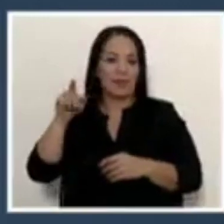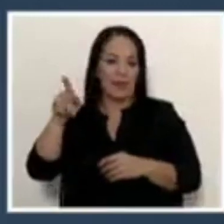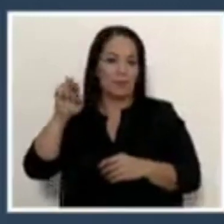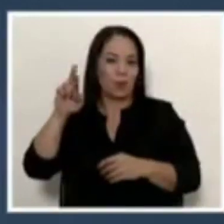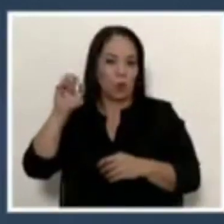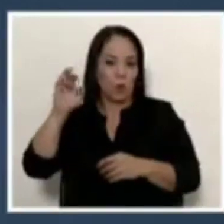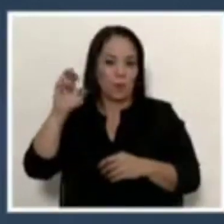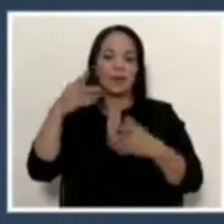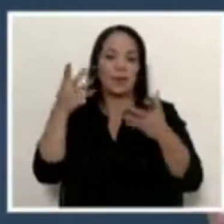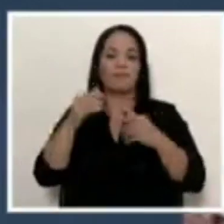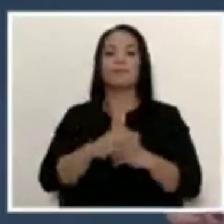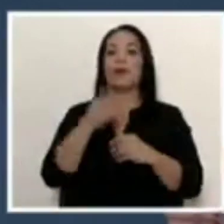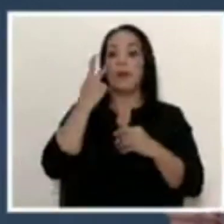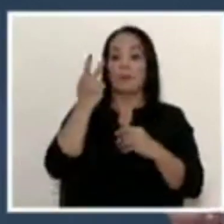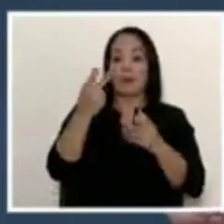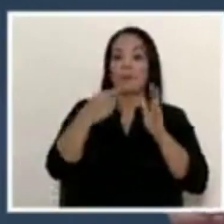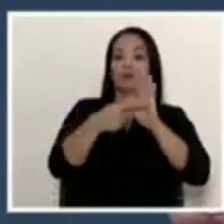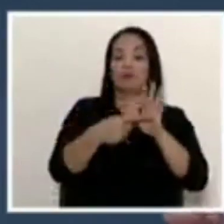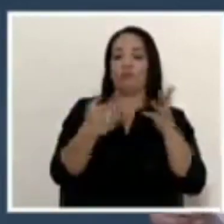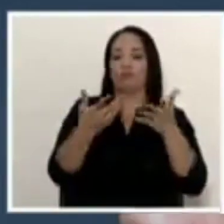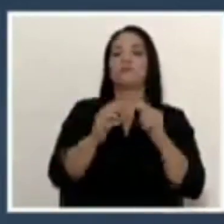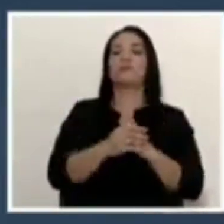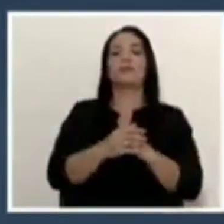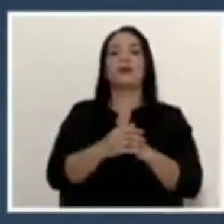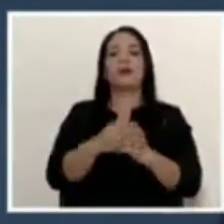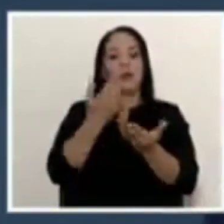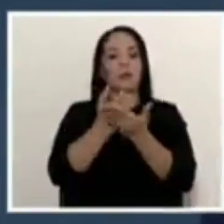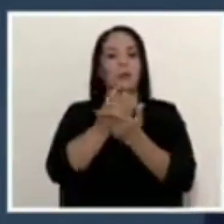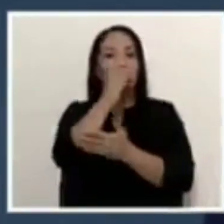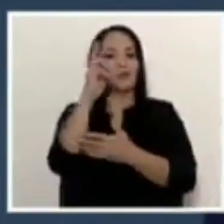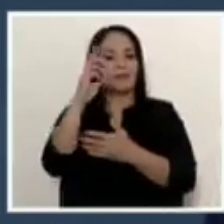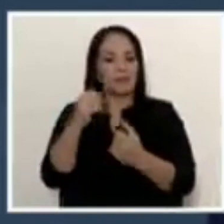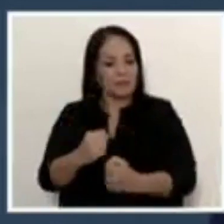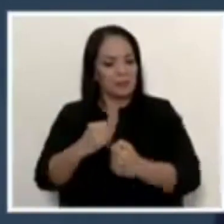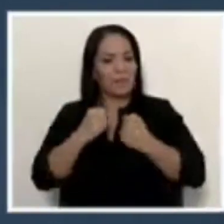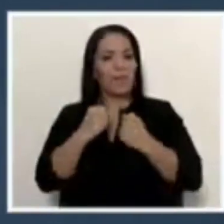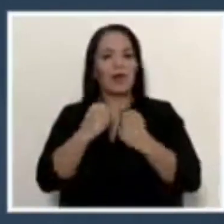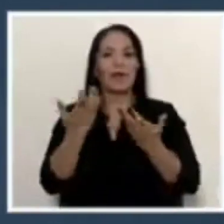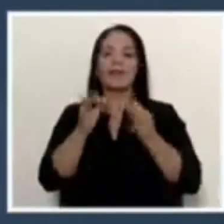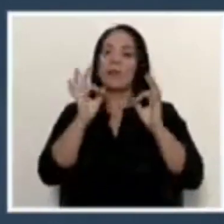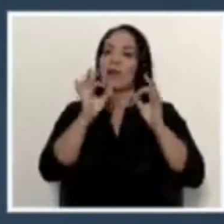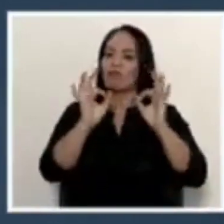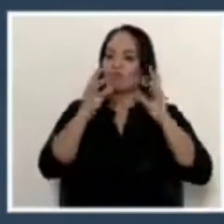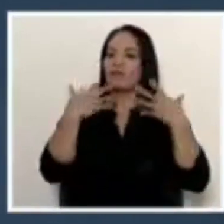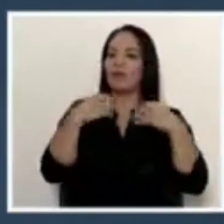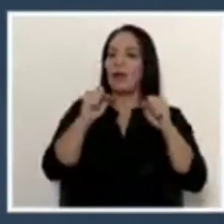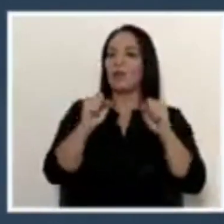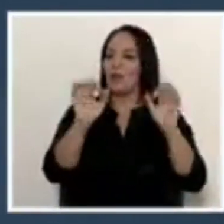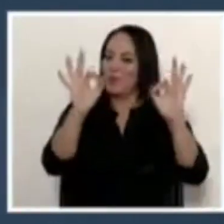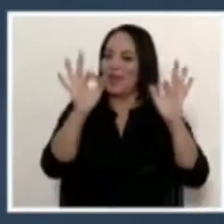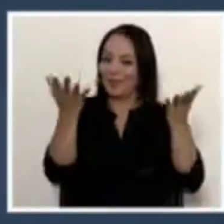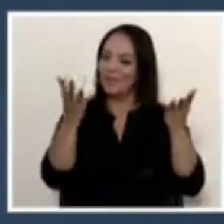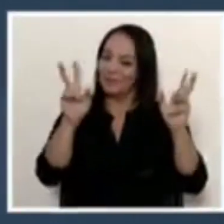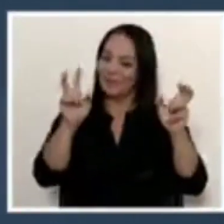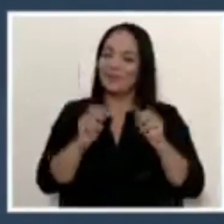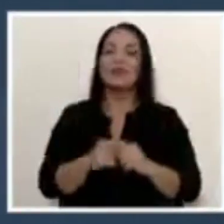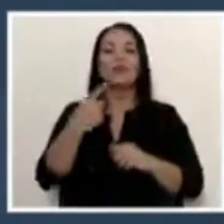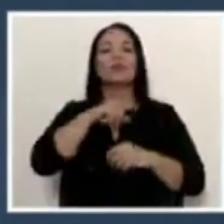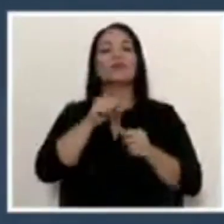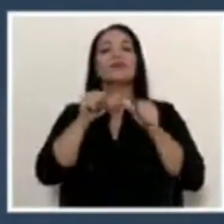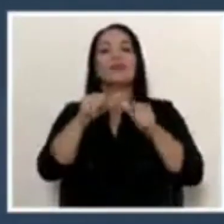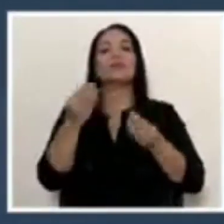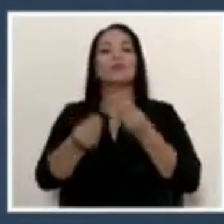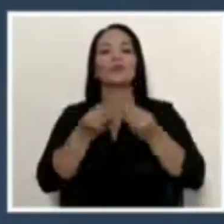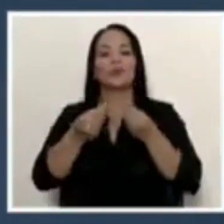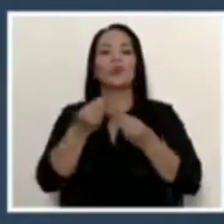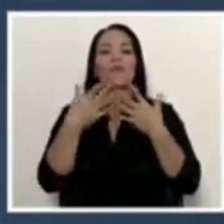señal de que la economía costarricense está vigorosa, está en buen estado de salud y seguimos generando confianza a